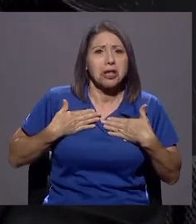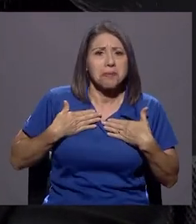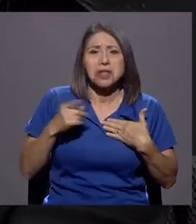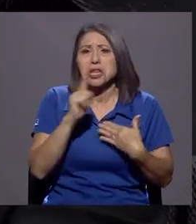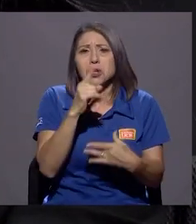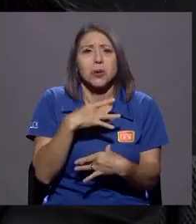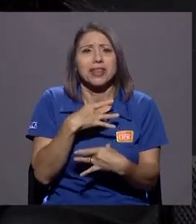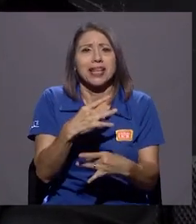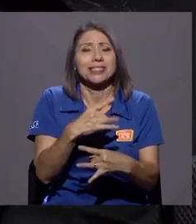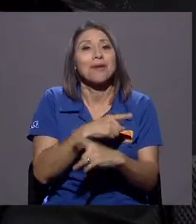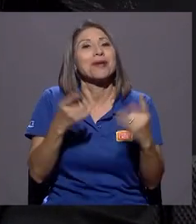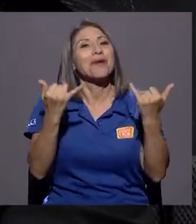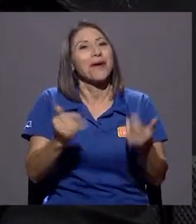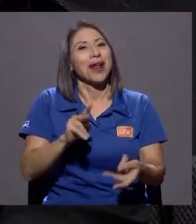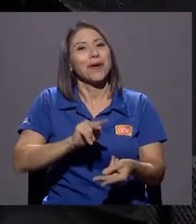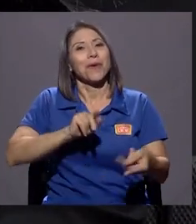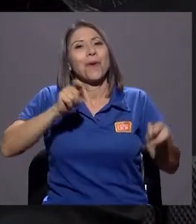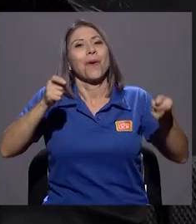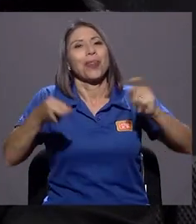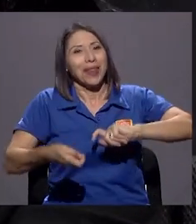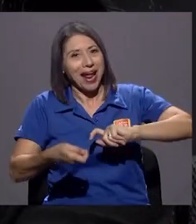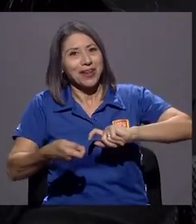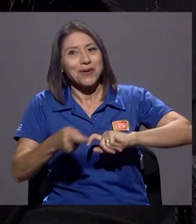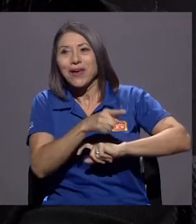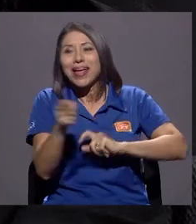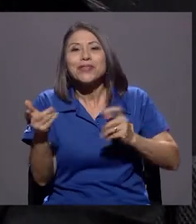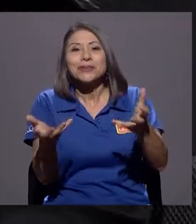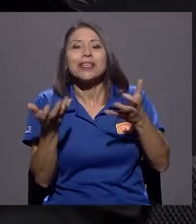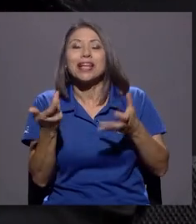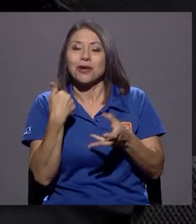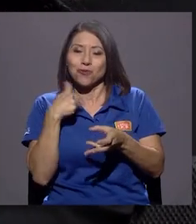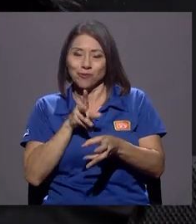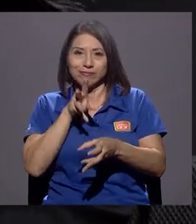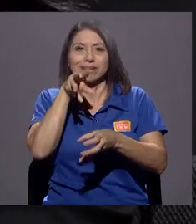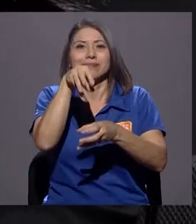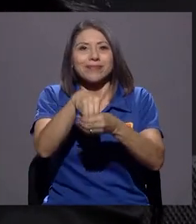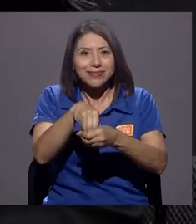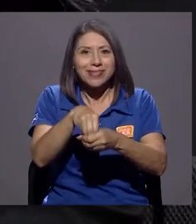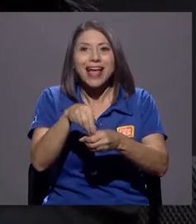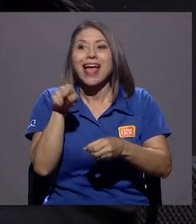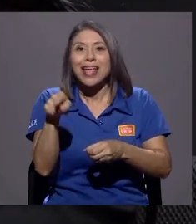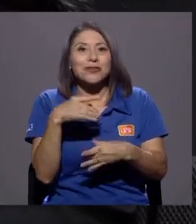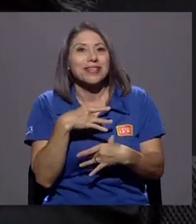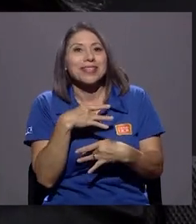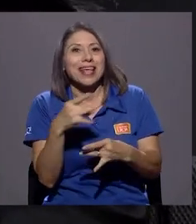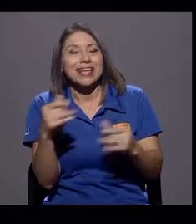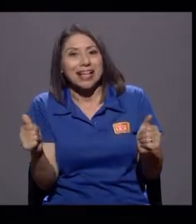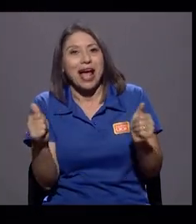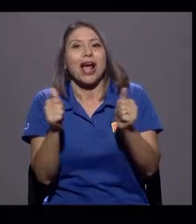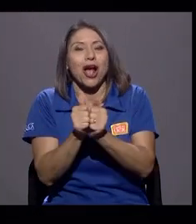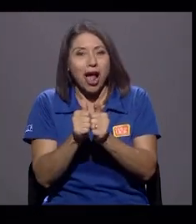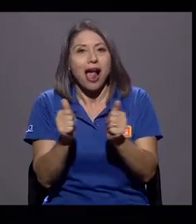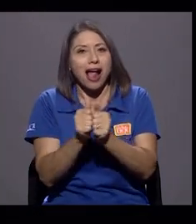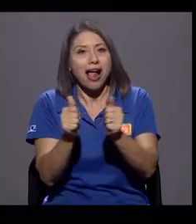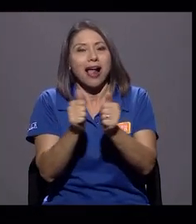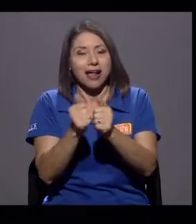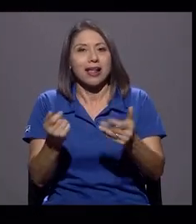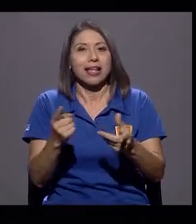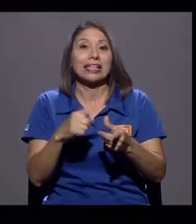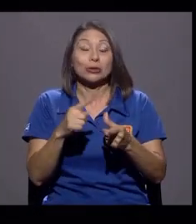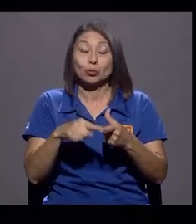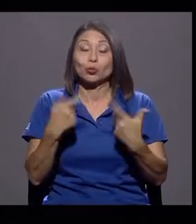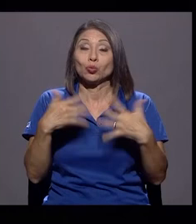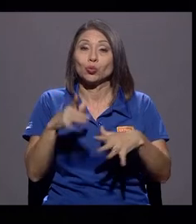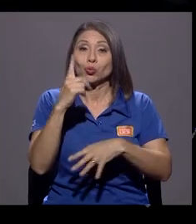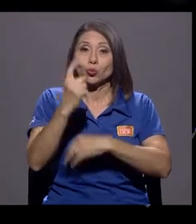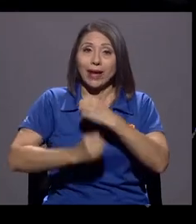ahora es todo lo contrario, nos interesa que usted se aparte, nos interesa que usted esté conmigo, me interesa que usted me acompañe. Entonces, sí, fue un